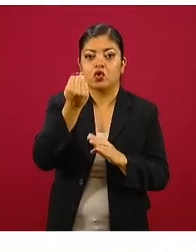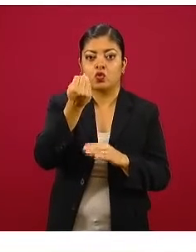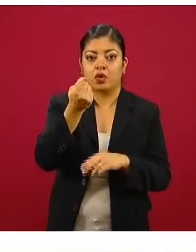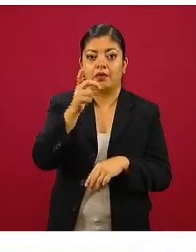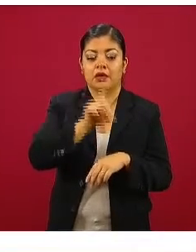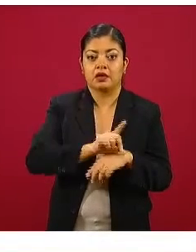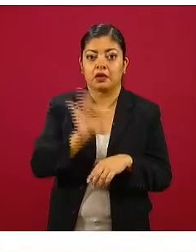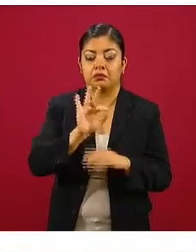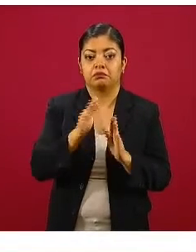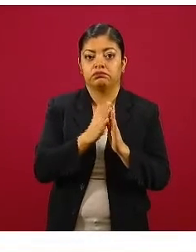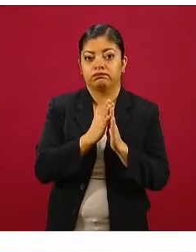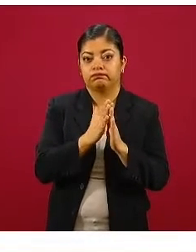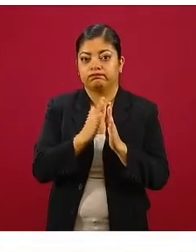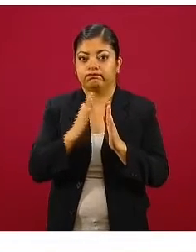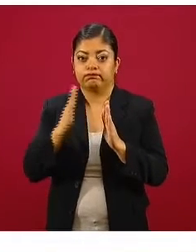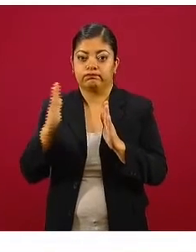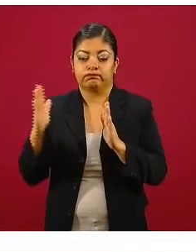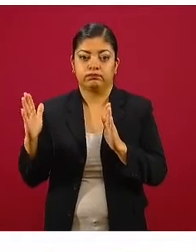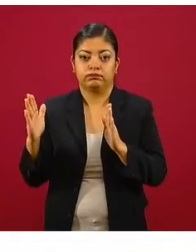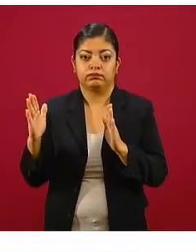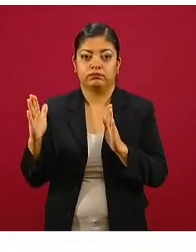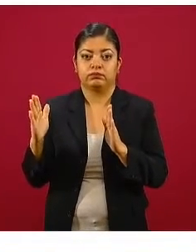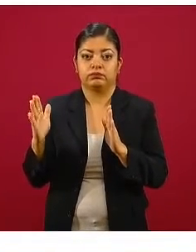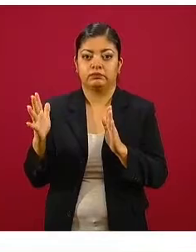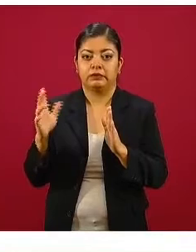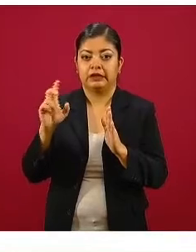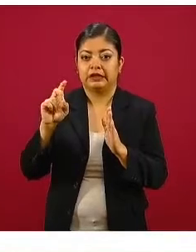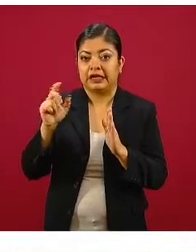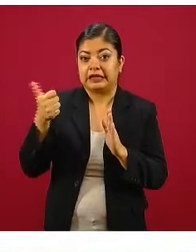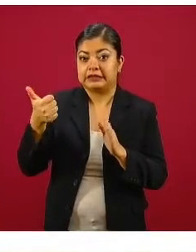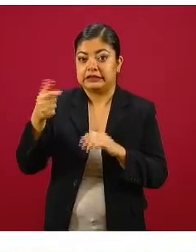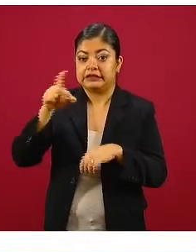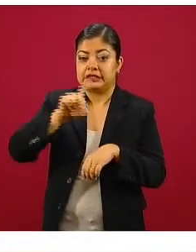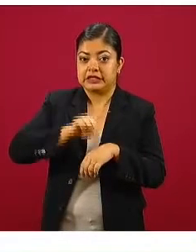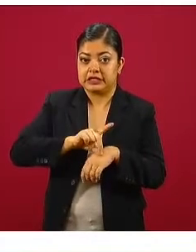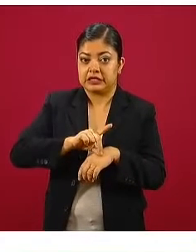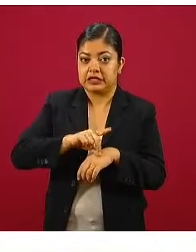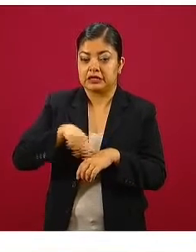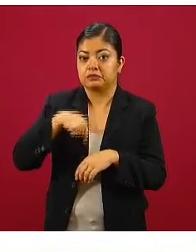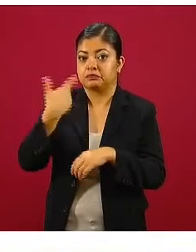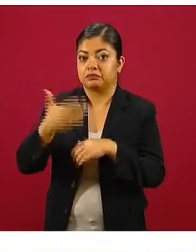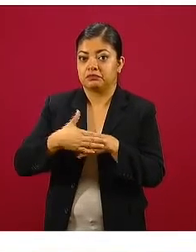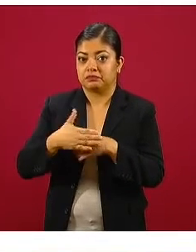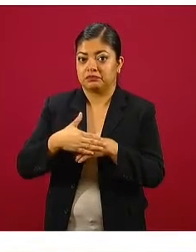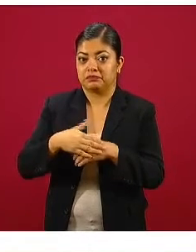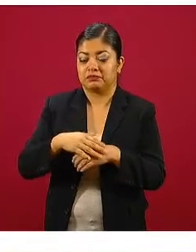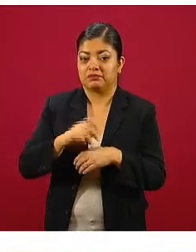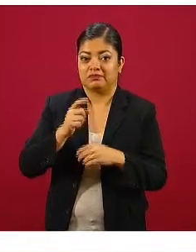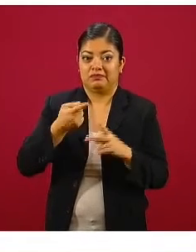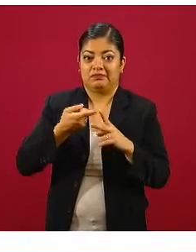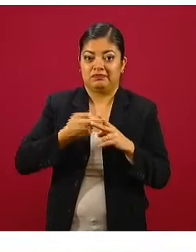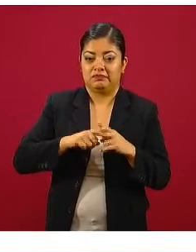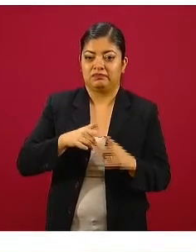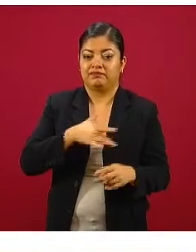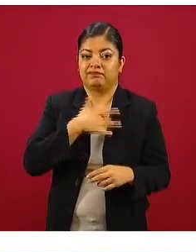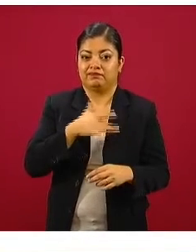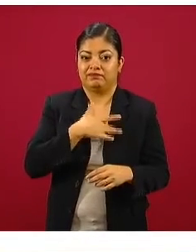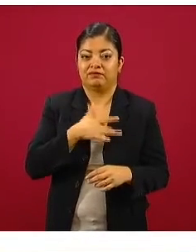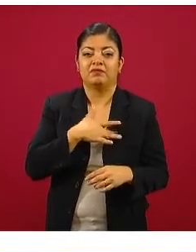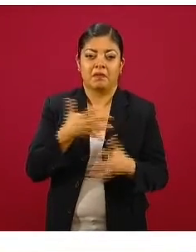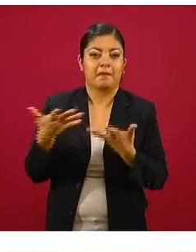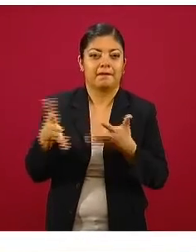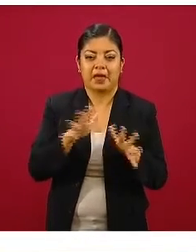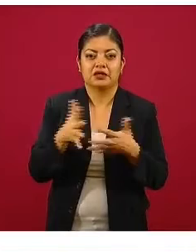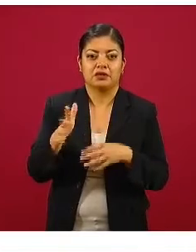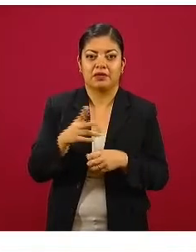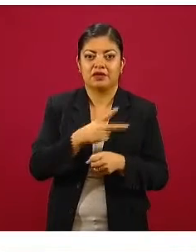extender hasta 36 días posteriores al inicio de los síntomas. Me refiero, en el